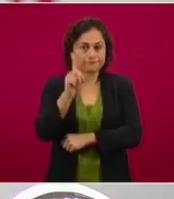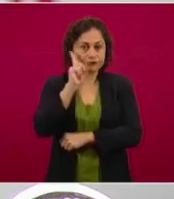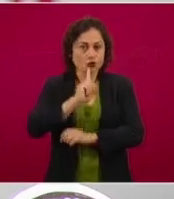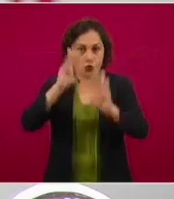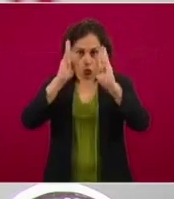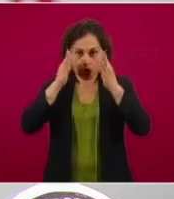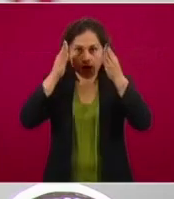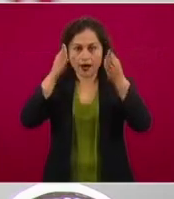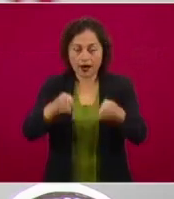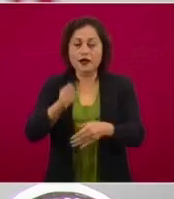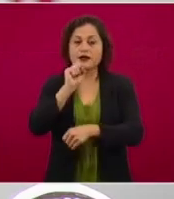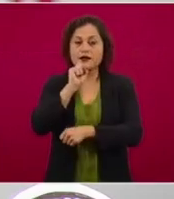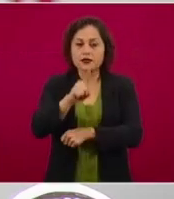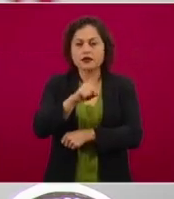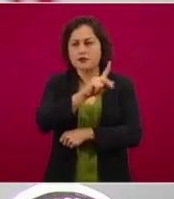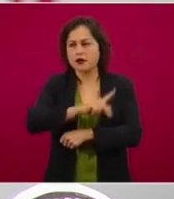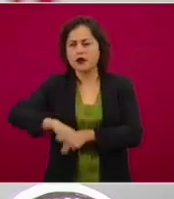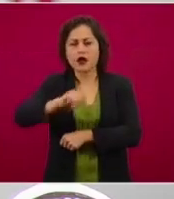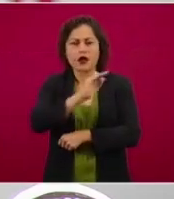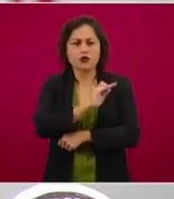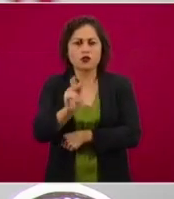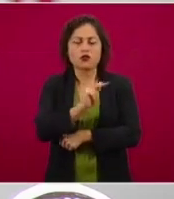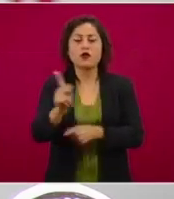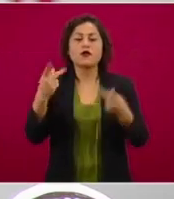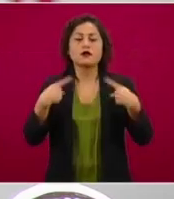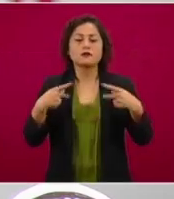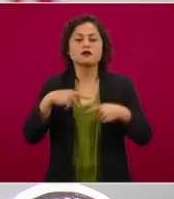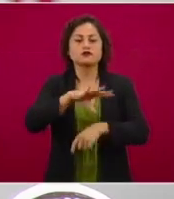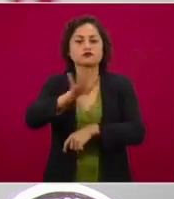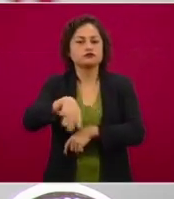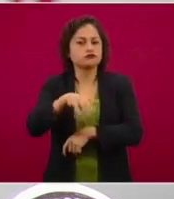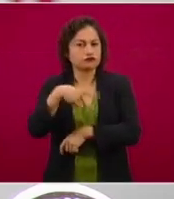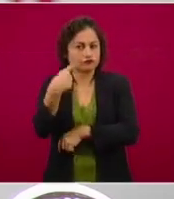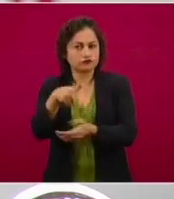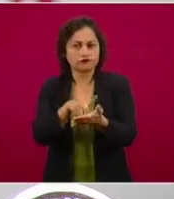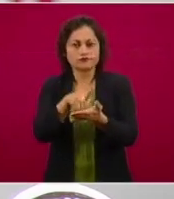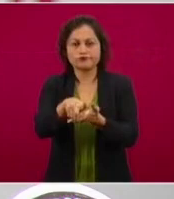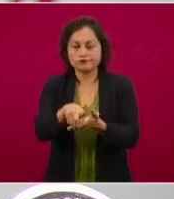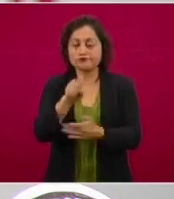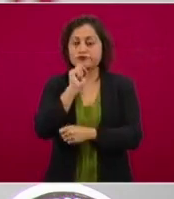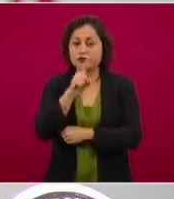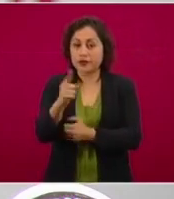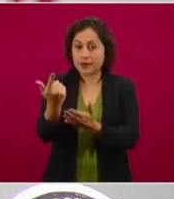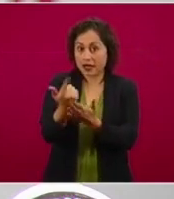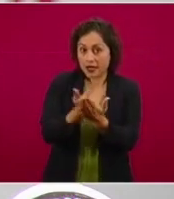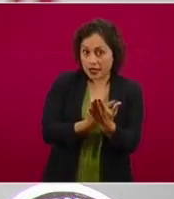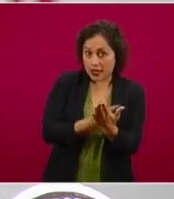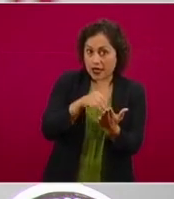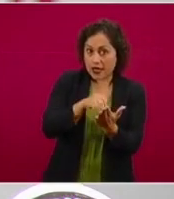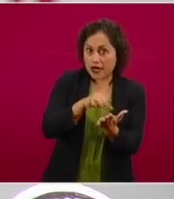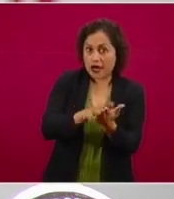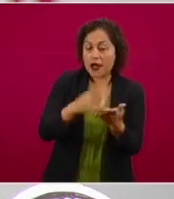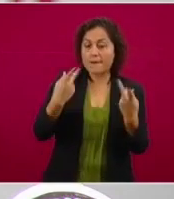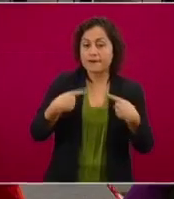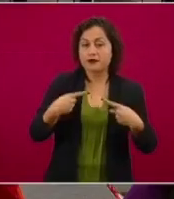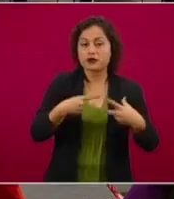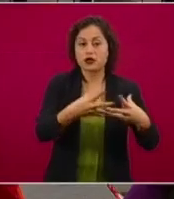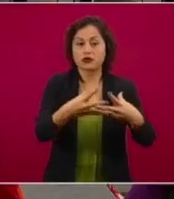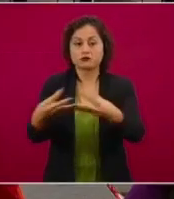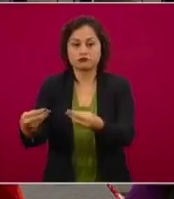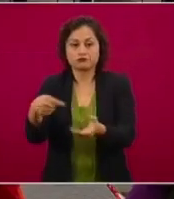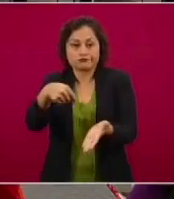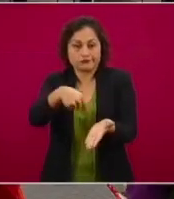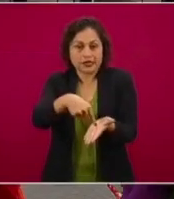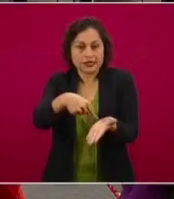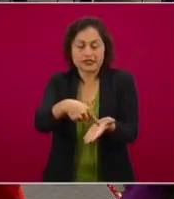el derecho de toda persona a ser buscada. El Registro Nacional de Personas Desaparecidas, al cual nos referimos constantemente, es el único en el mundo